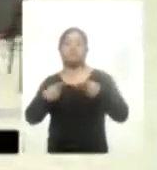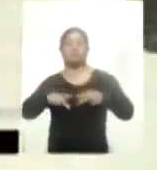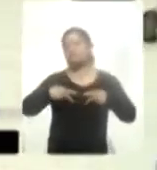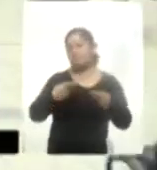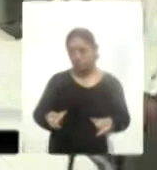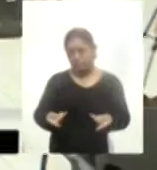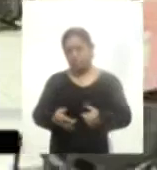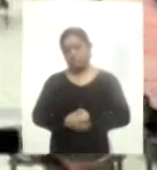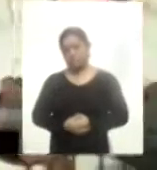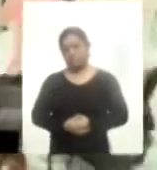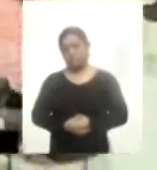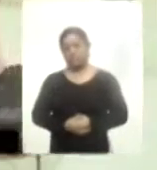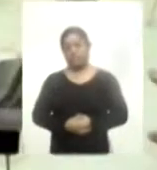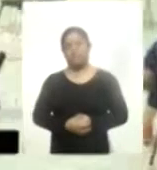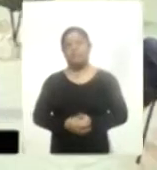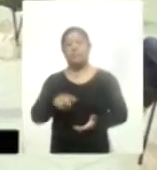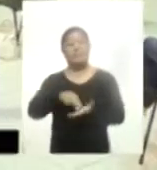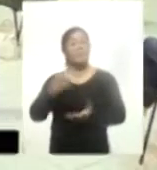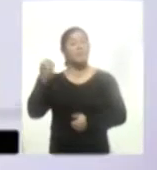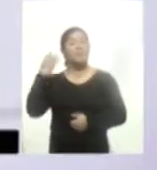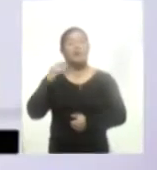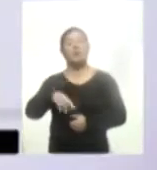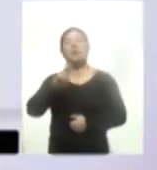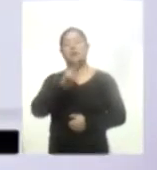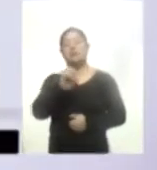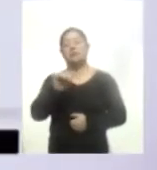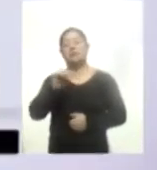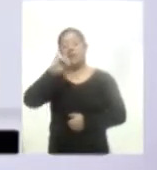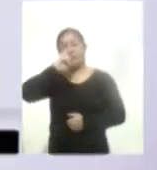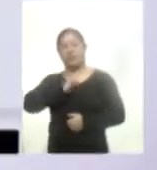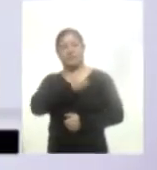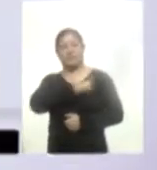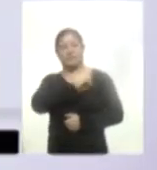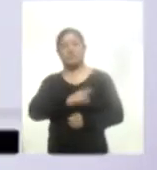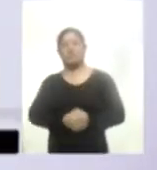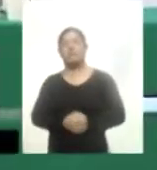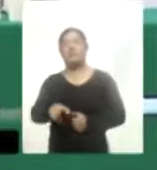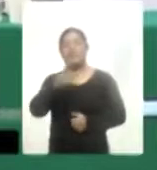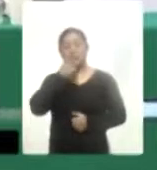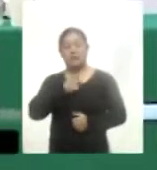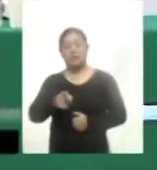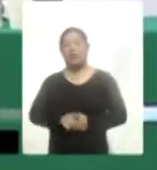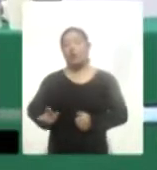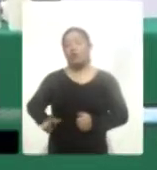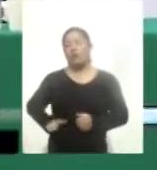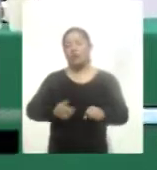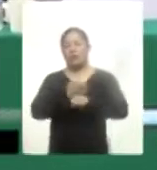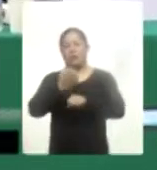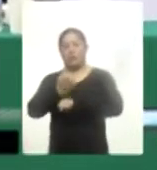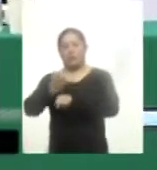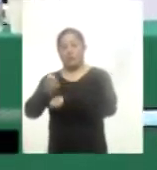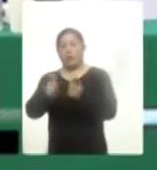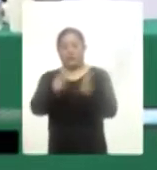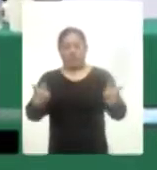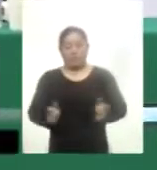estas demarcaciones. En conferencia de prensa, René Lima Morales, secretario de Salud, señaló que la estrategia del gobierno del Estado contempla las brigadas